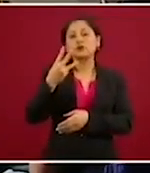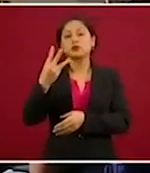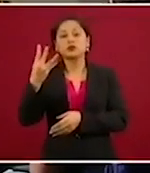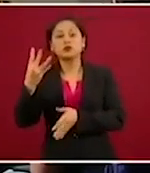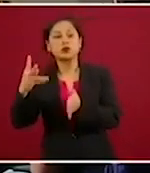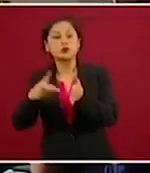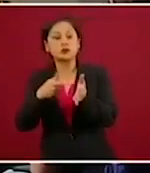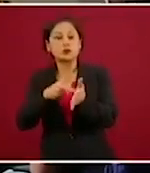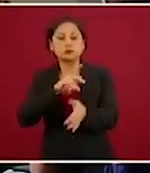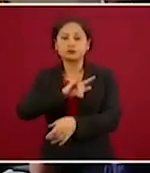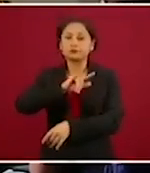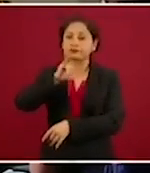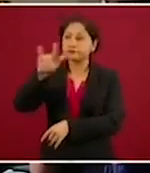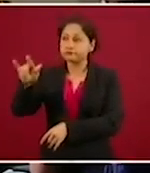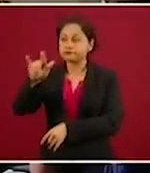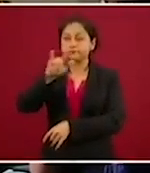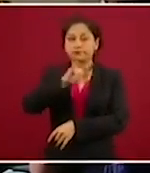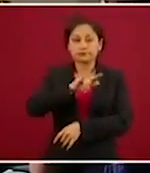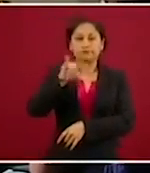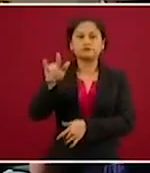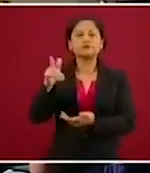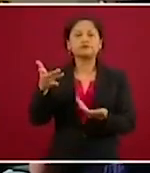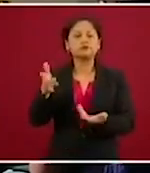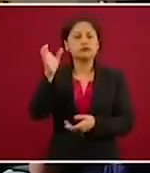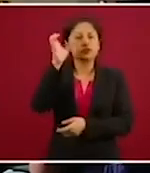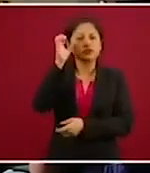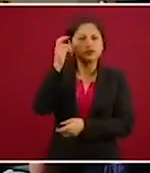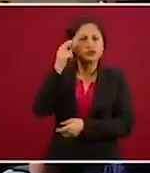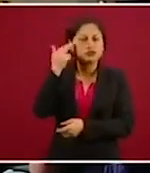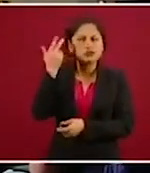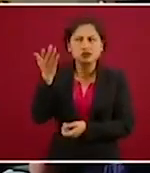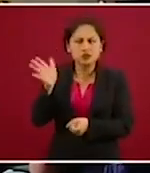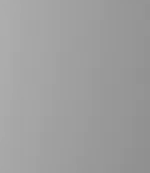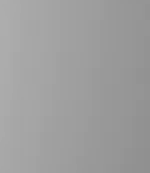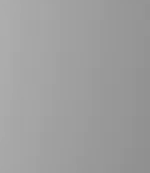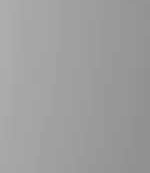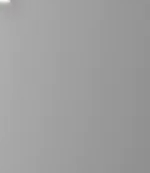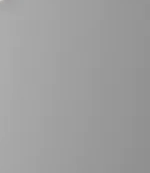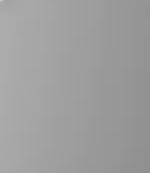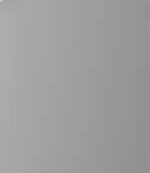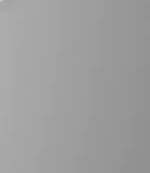respetuosas y disolvieron la caravana para evitar posibles contagios de COVID-19.